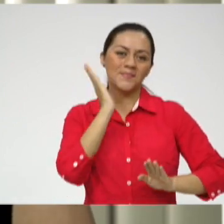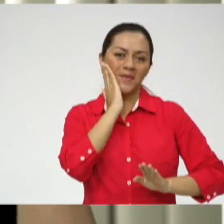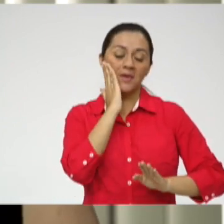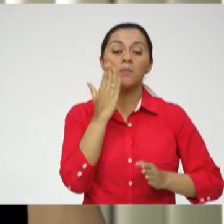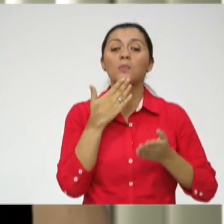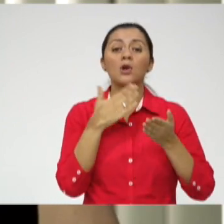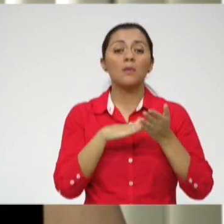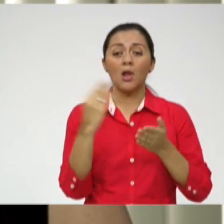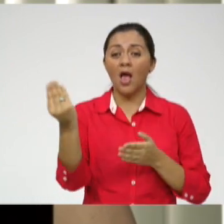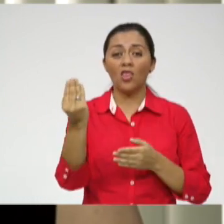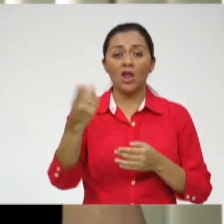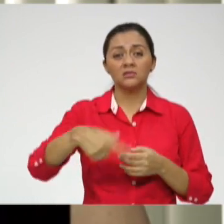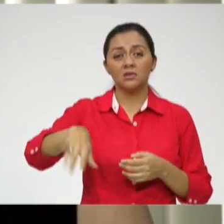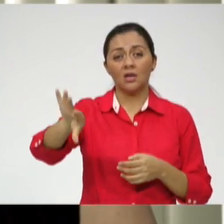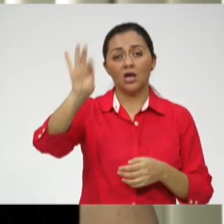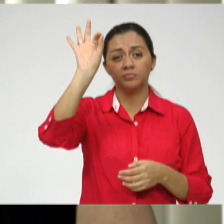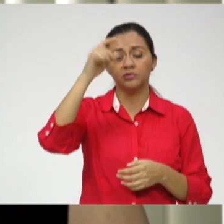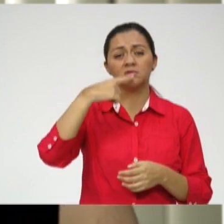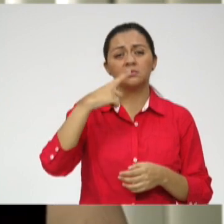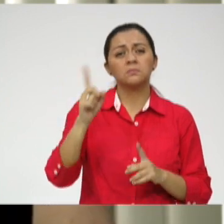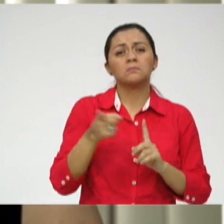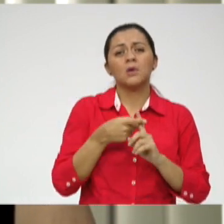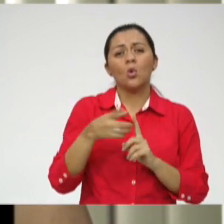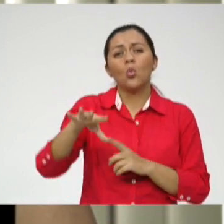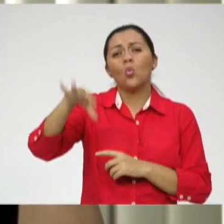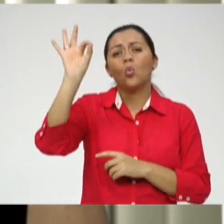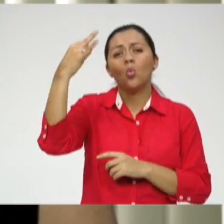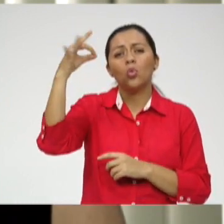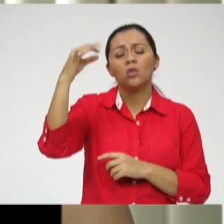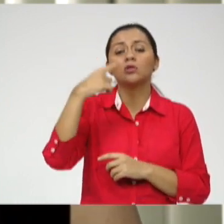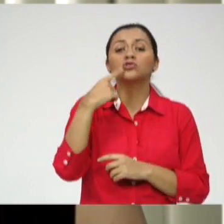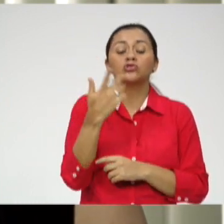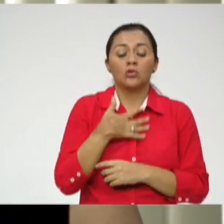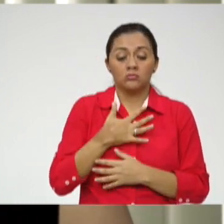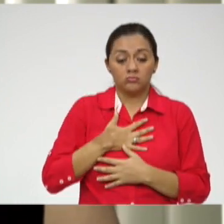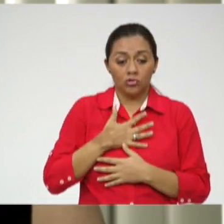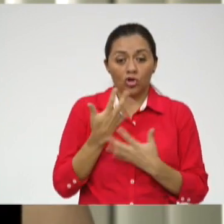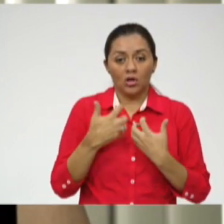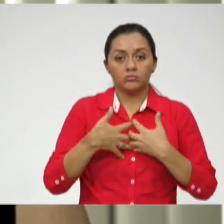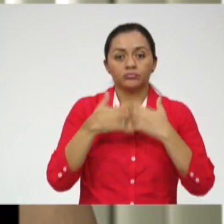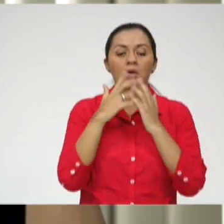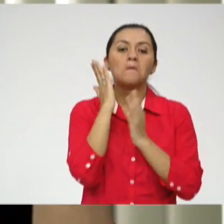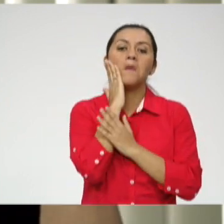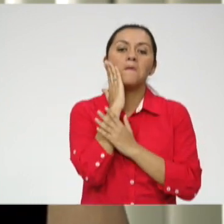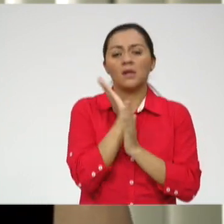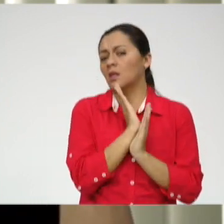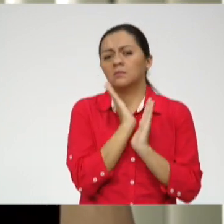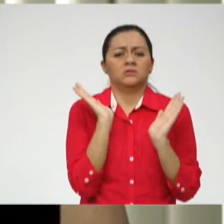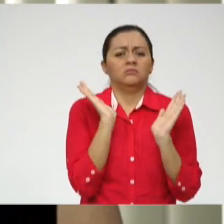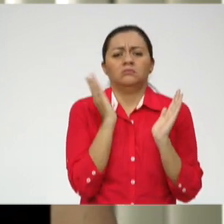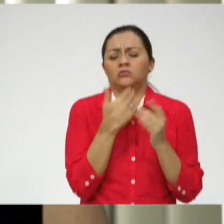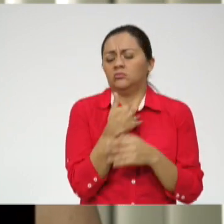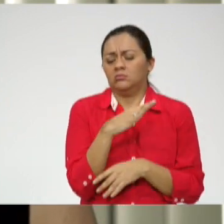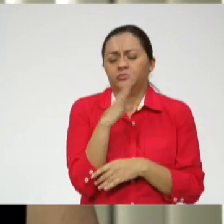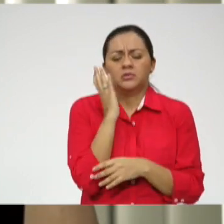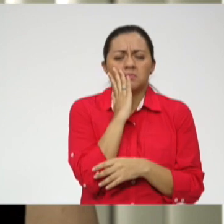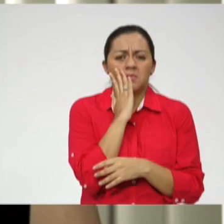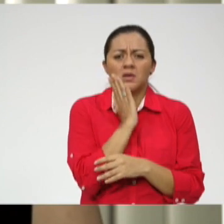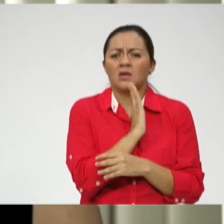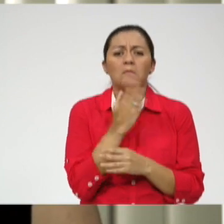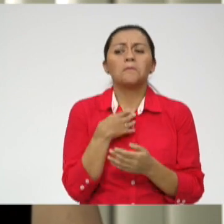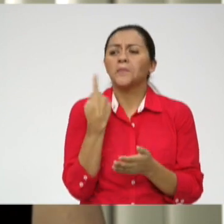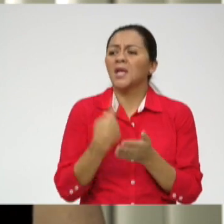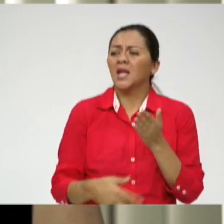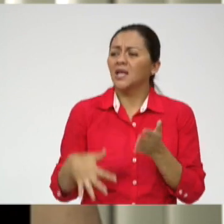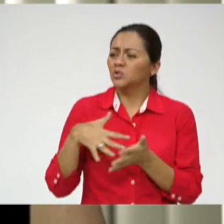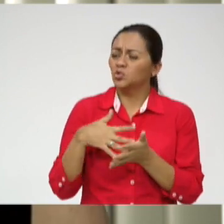no tienen más opciones, se presenta como la única opción. La opción de realización es ser madre. Y en ese sentido, si ya eres madre, ¿ya para